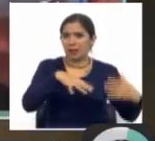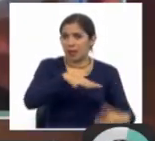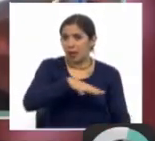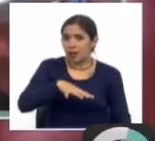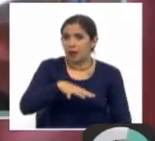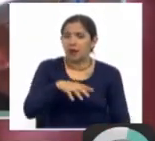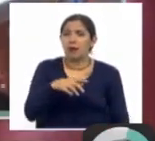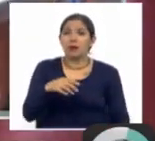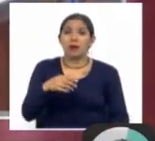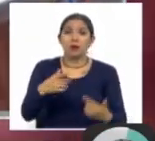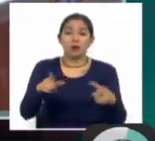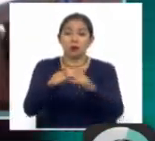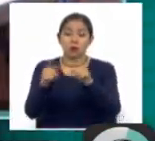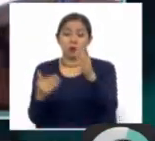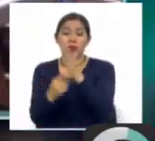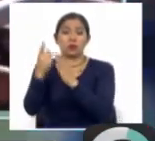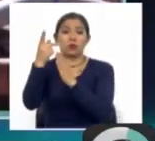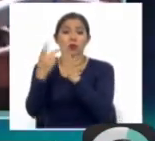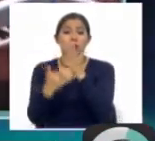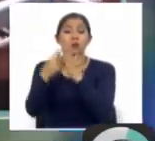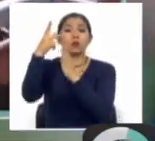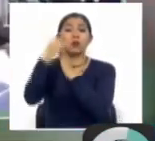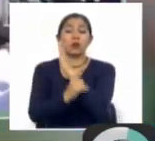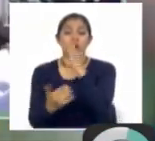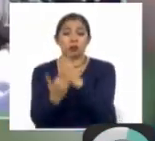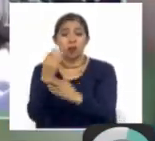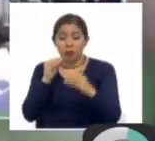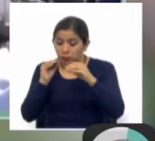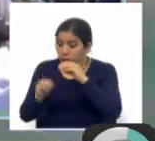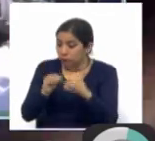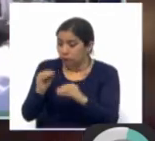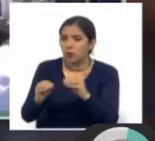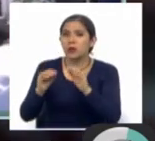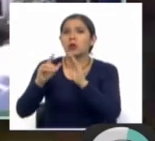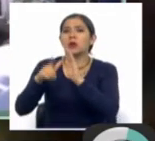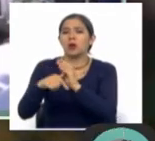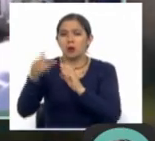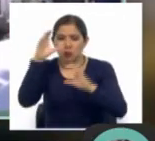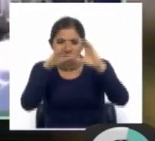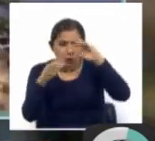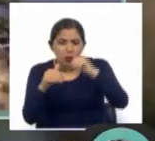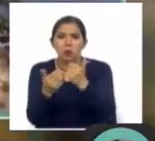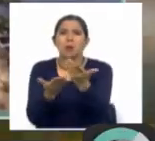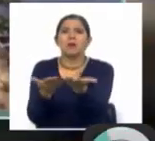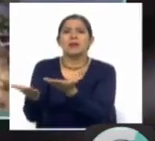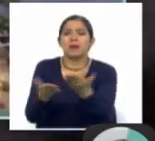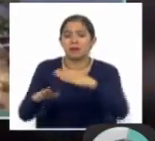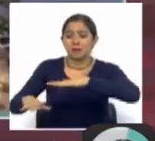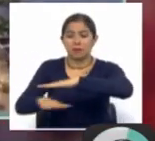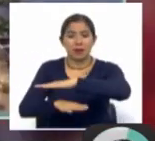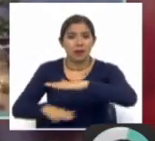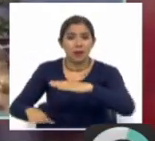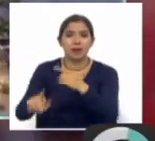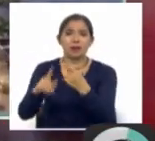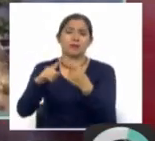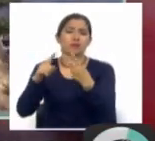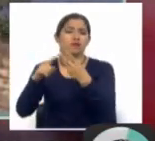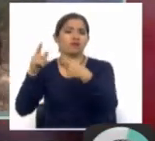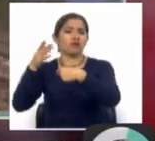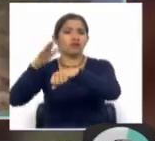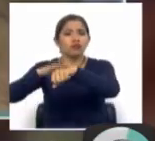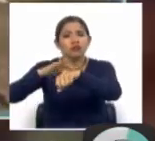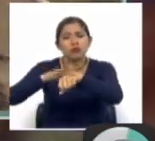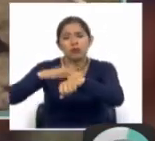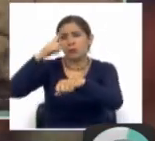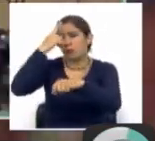elaboración del diseño del nuevo proyecto por la autoridad competente, se gestionará la provisión de los servicios básicos, se encomendarán los estudios necesarios para